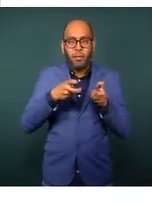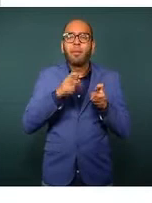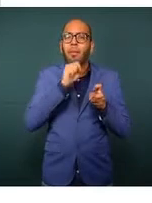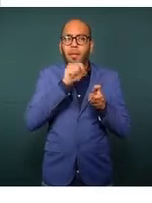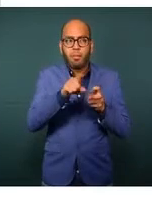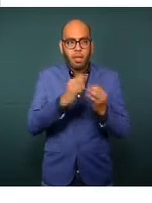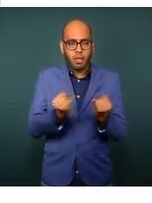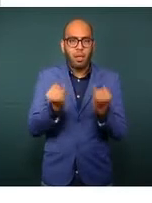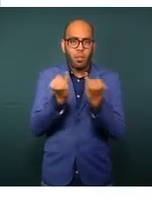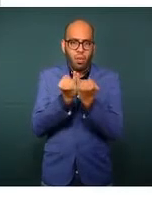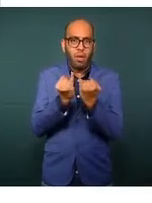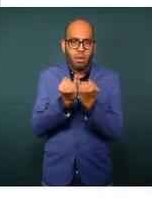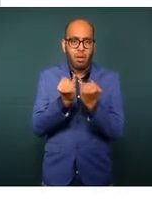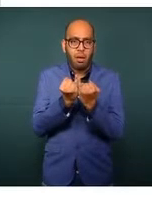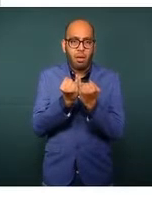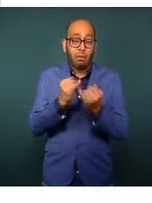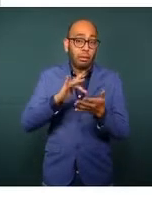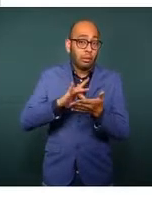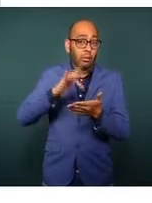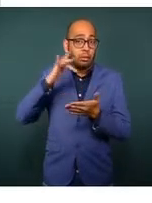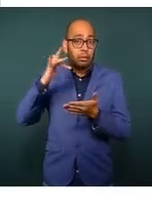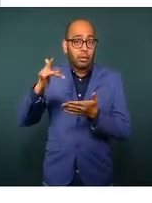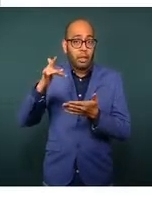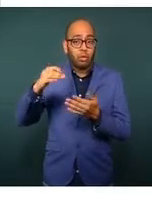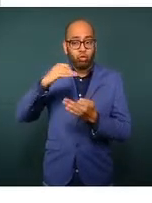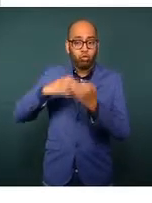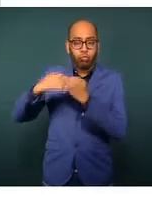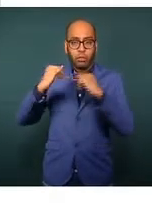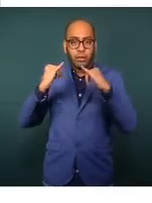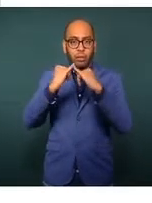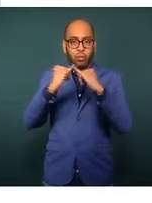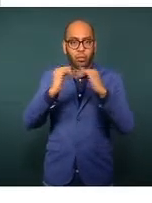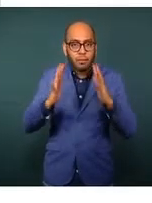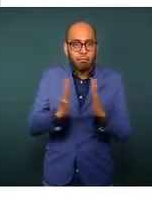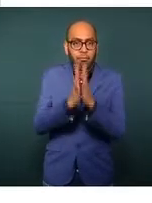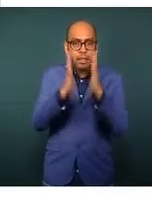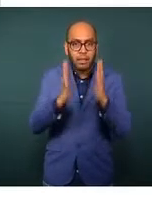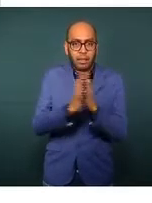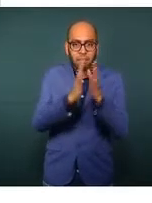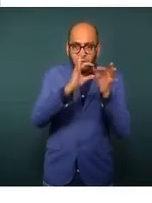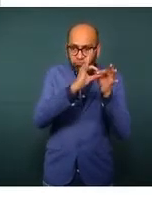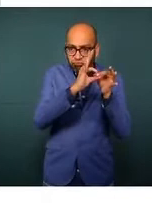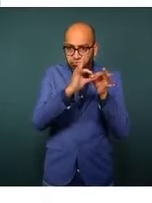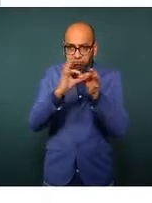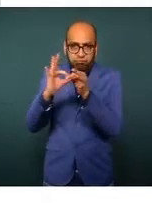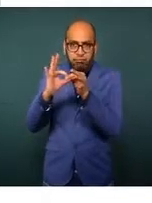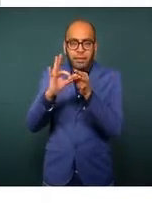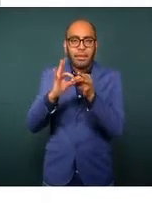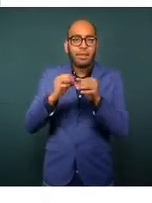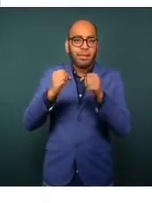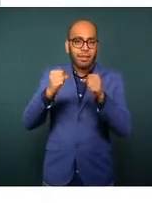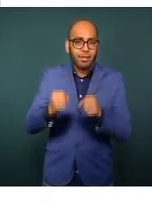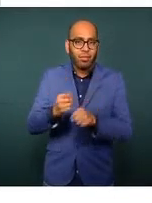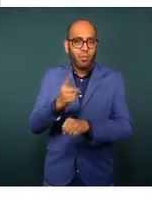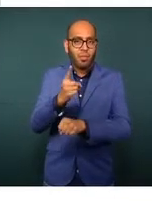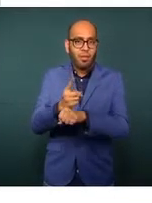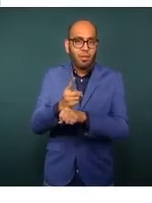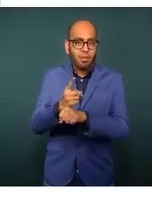gracias a la participación de todas las instituciones organizaciones de seguridad,